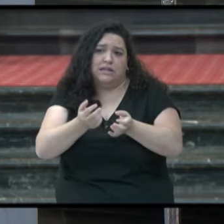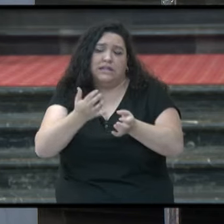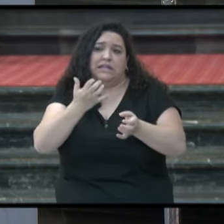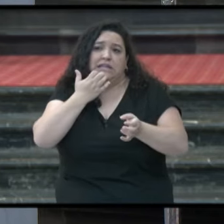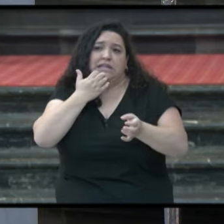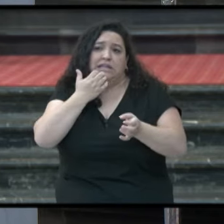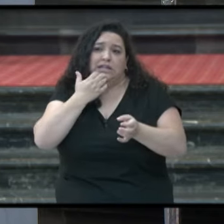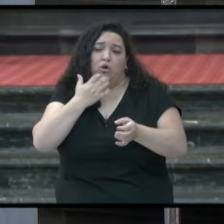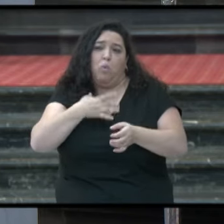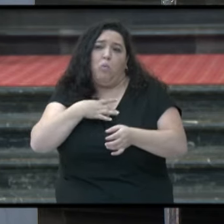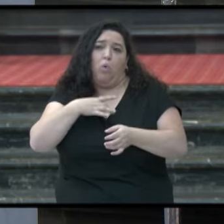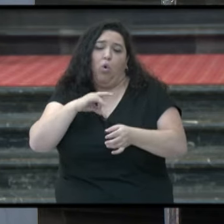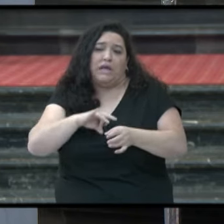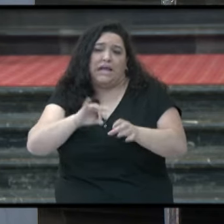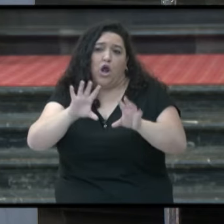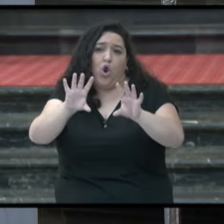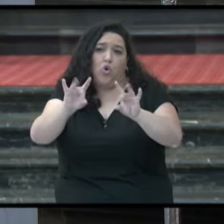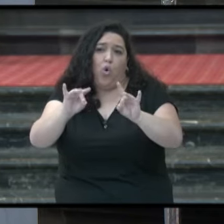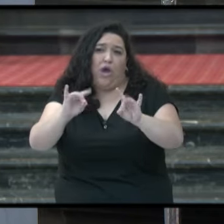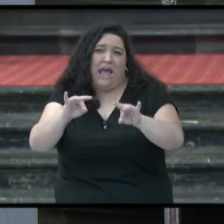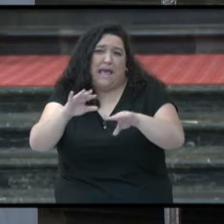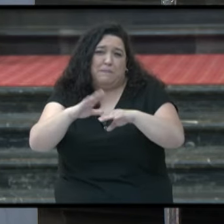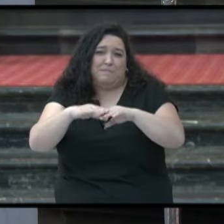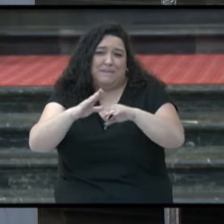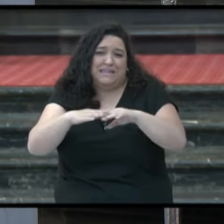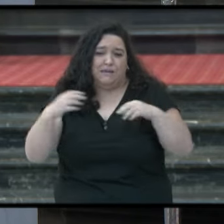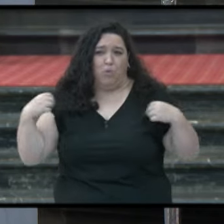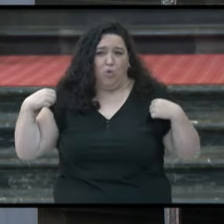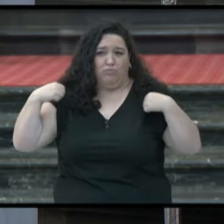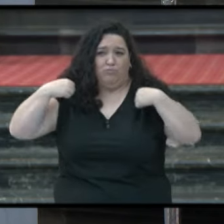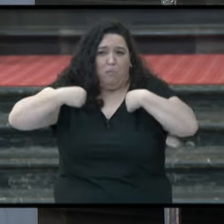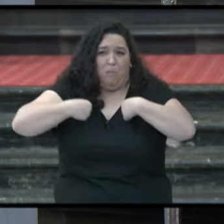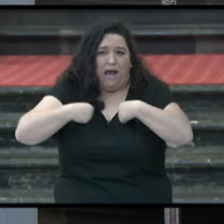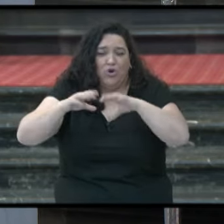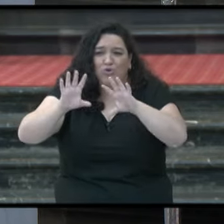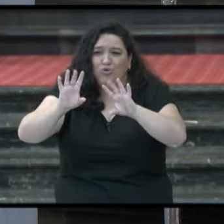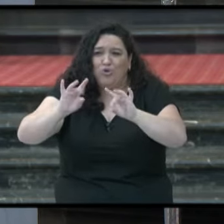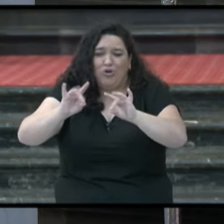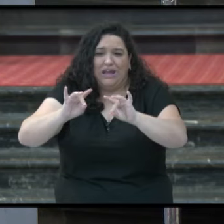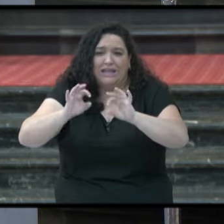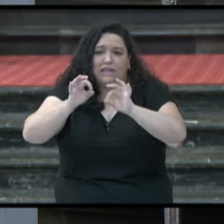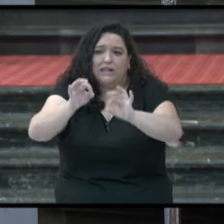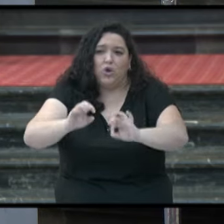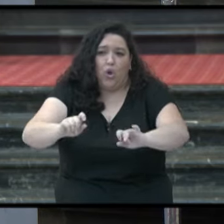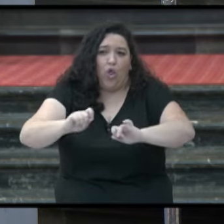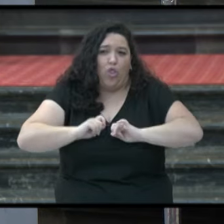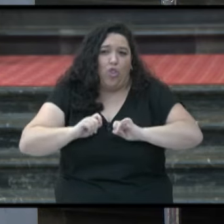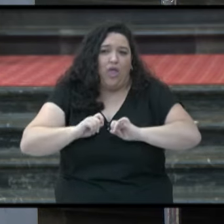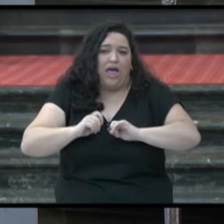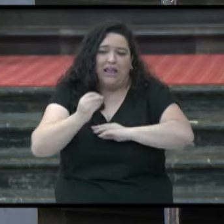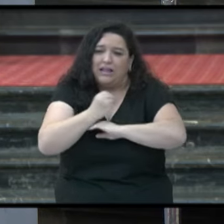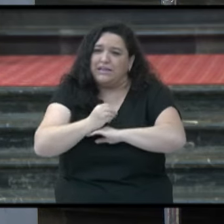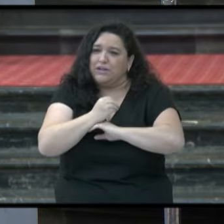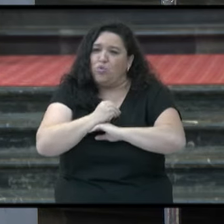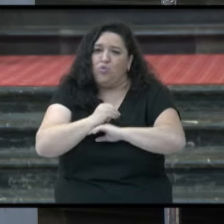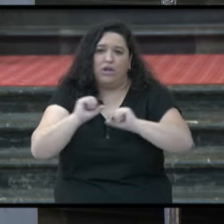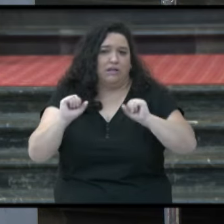pudiera tocarle, si la orla de su manto, quedaría curada.